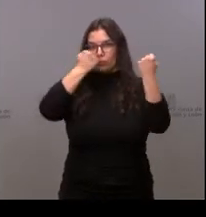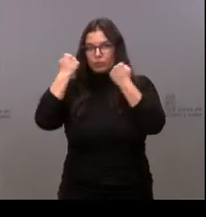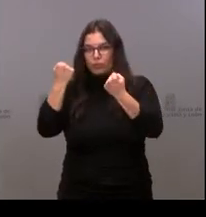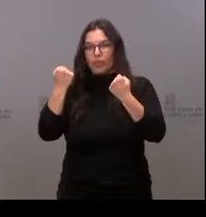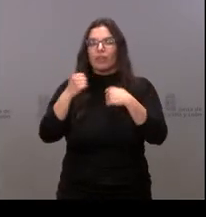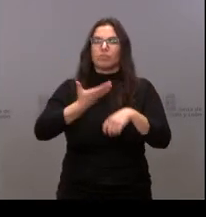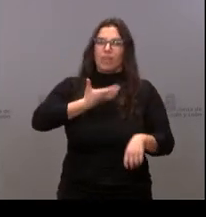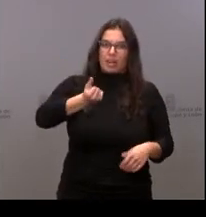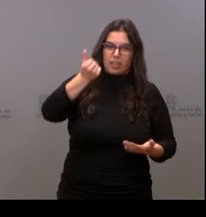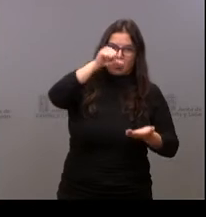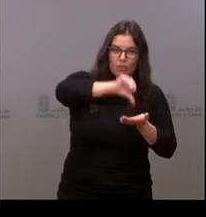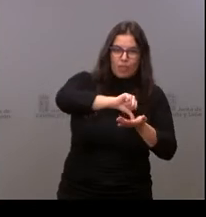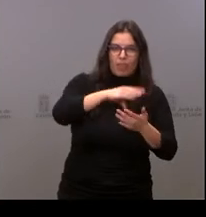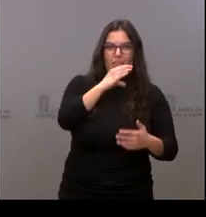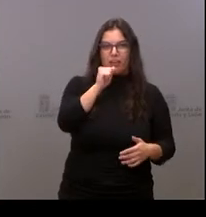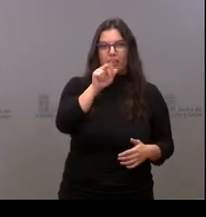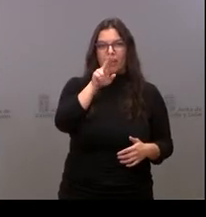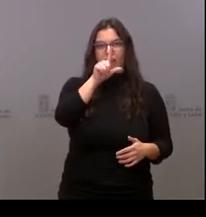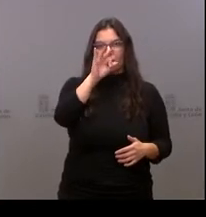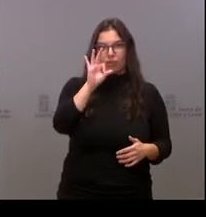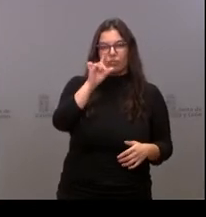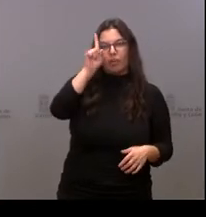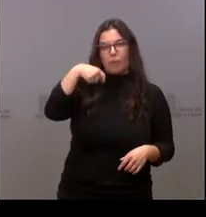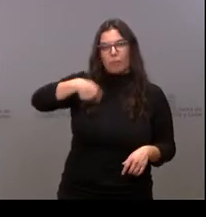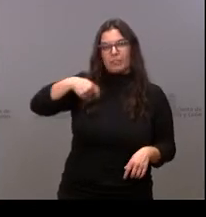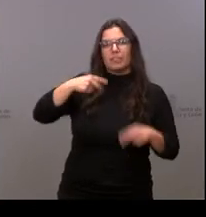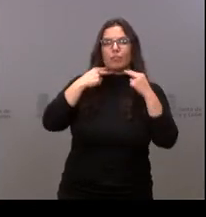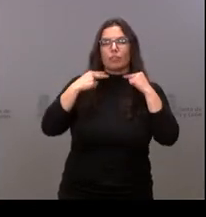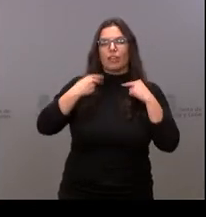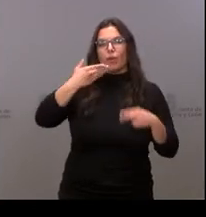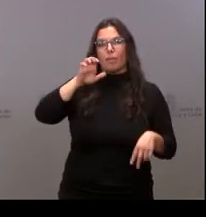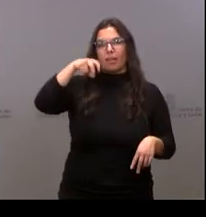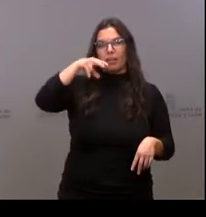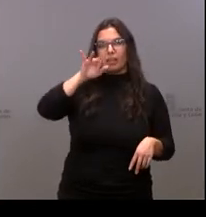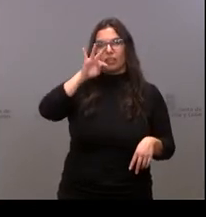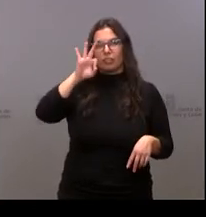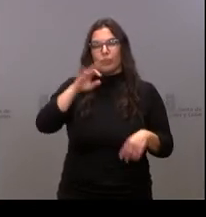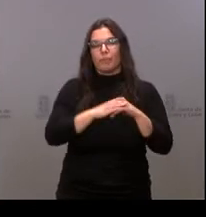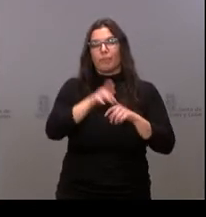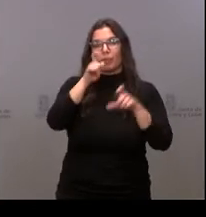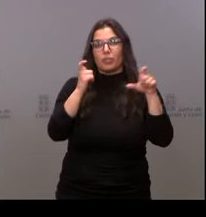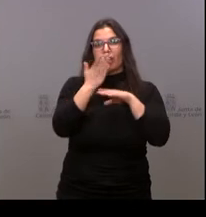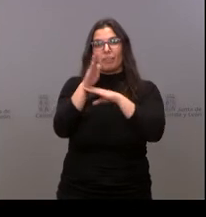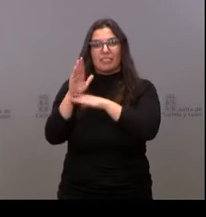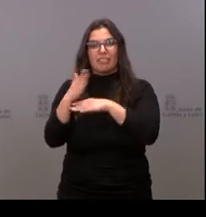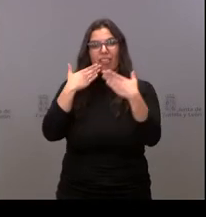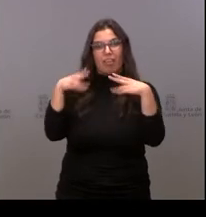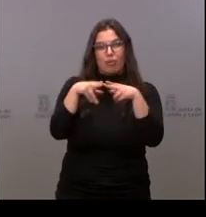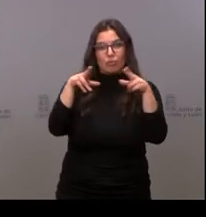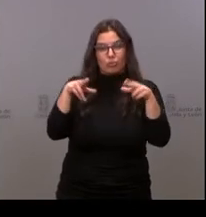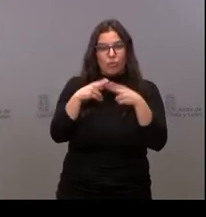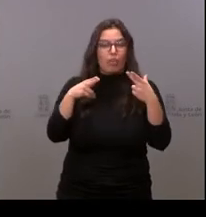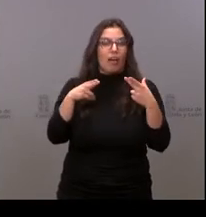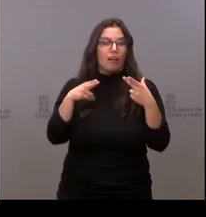por el alcalde de la ciudad, por Carlos, por el presidente de la Diputación, Benito, por los representantes del diálogo social y quienes,